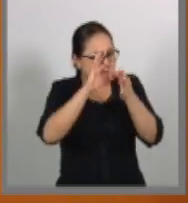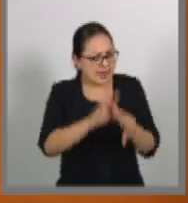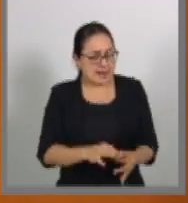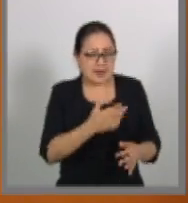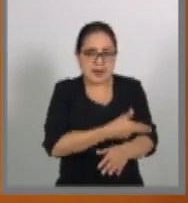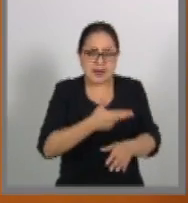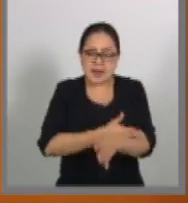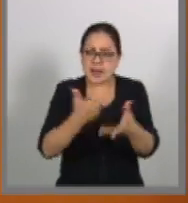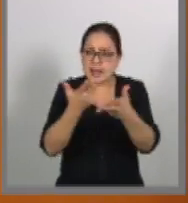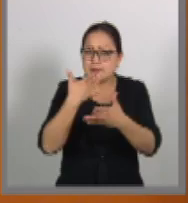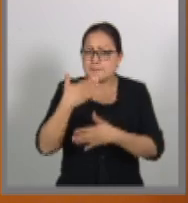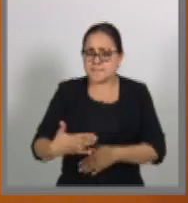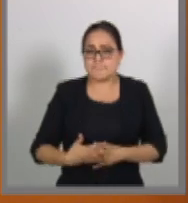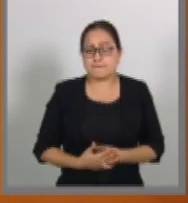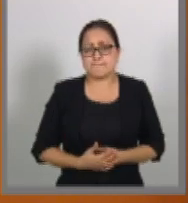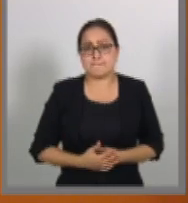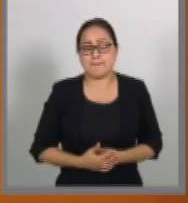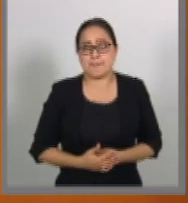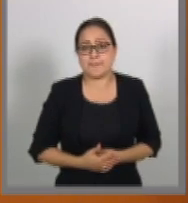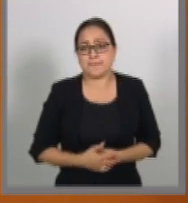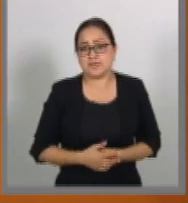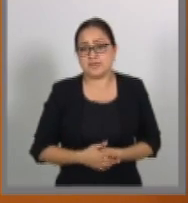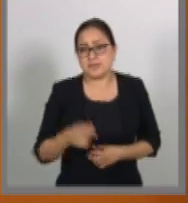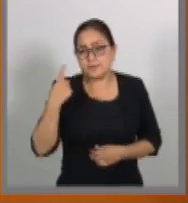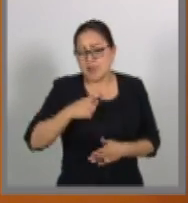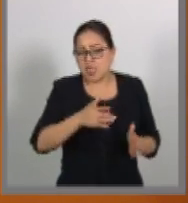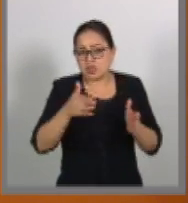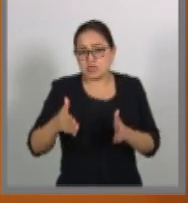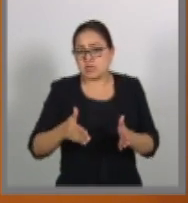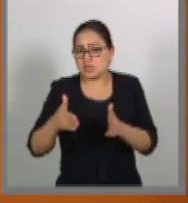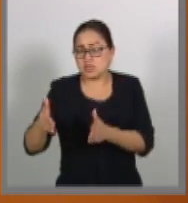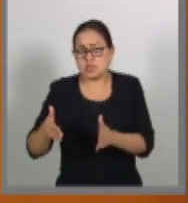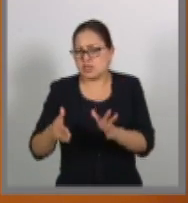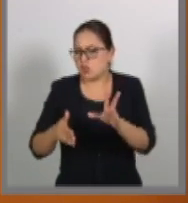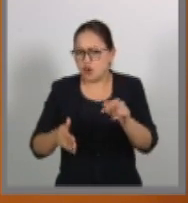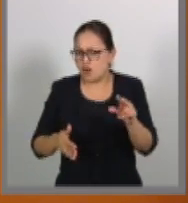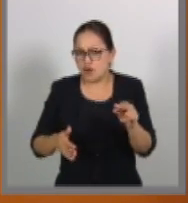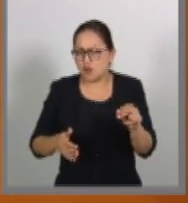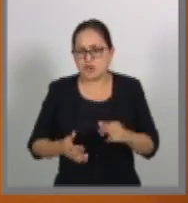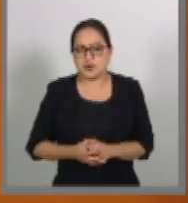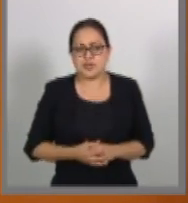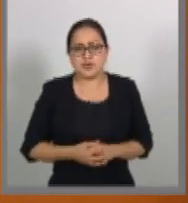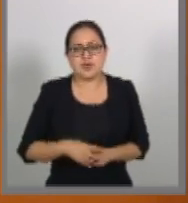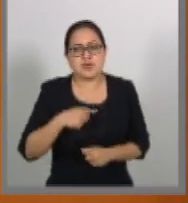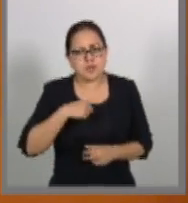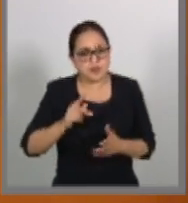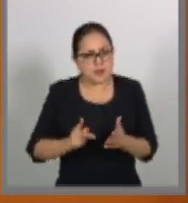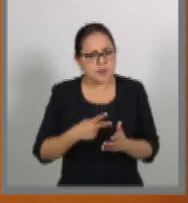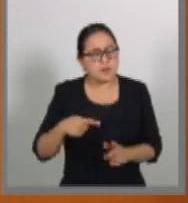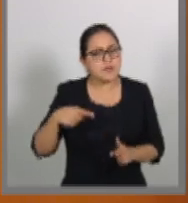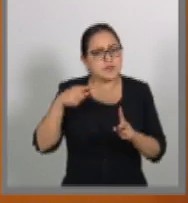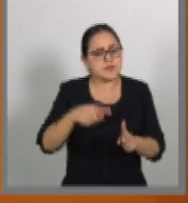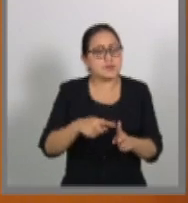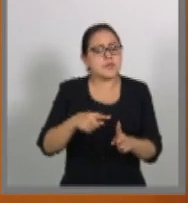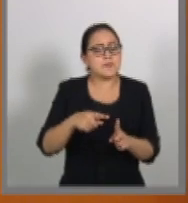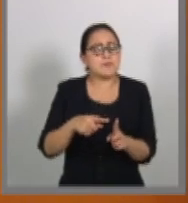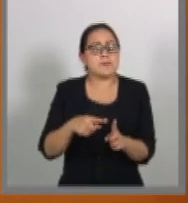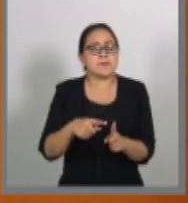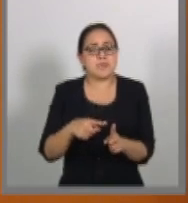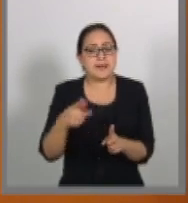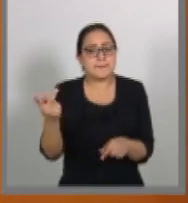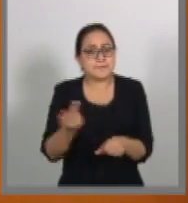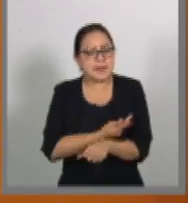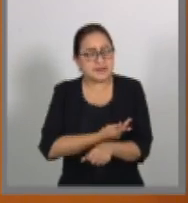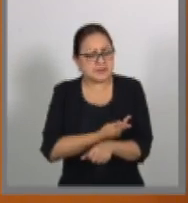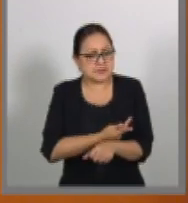bien. Y no para después. Yo les insistía a ustedes en lo que va a ocurrir